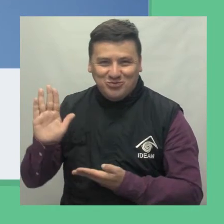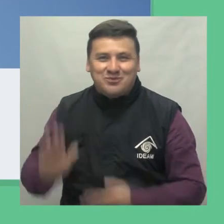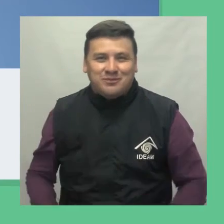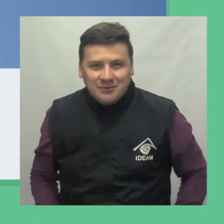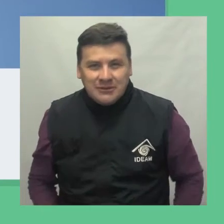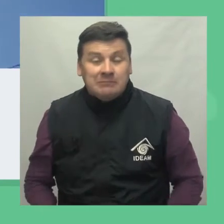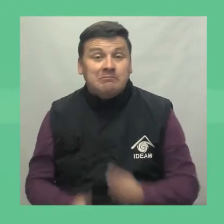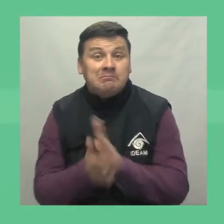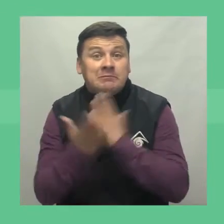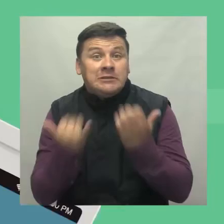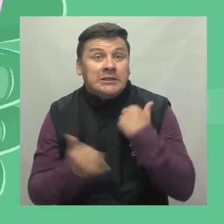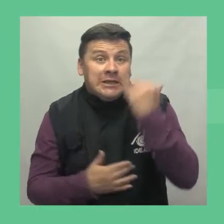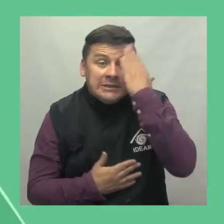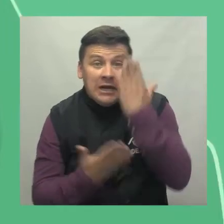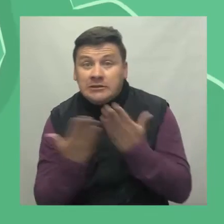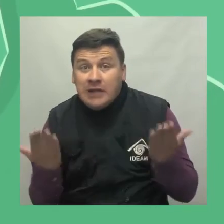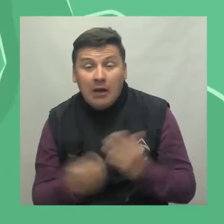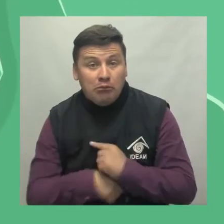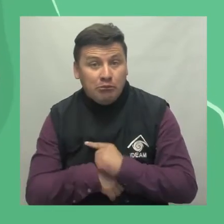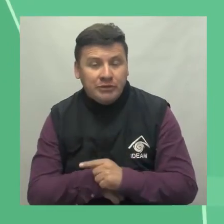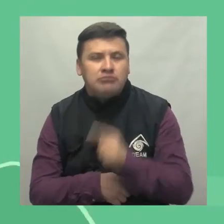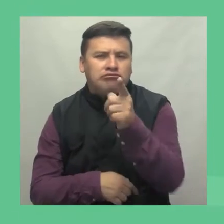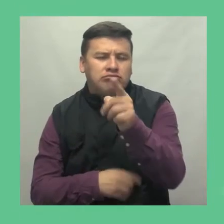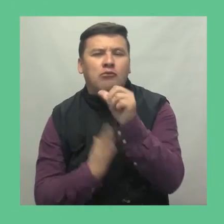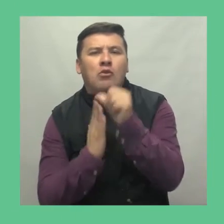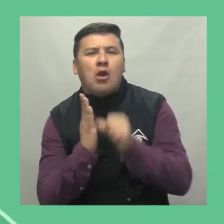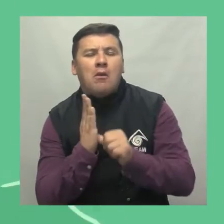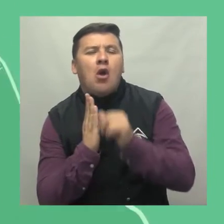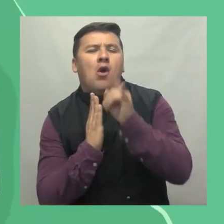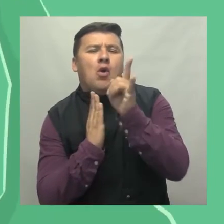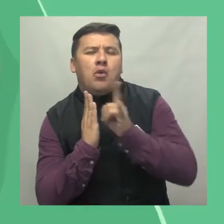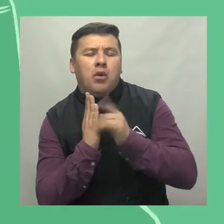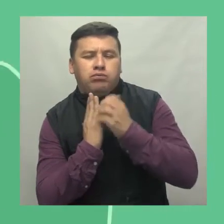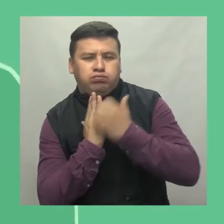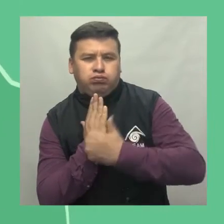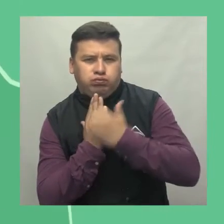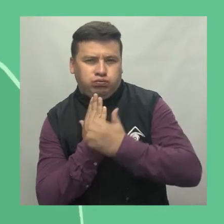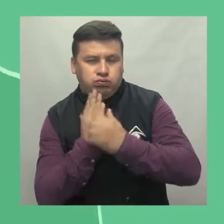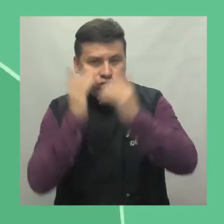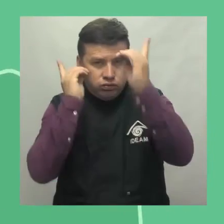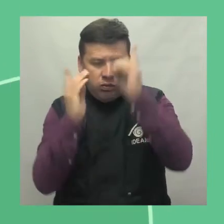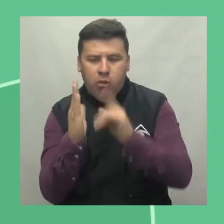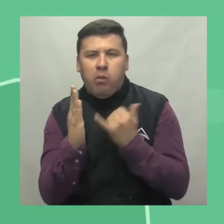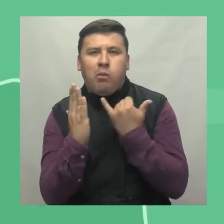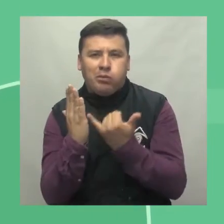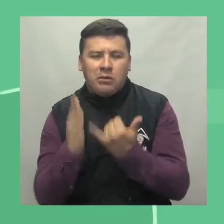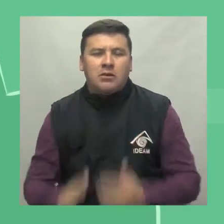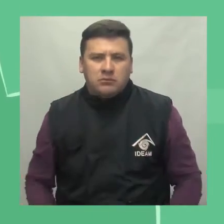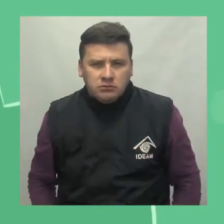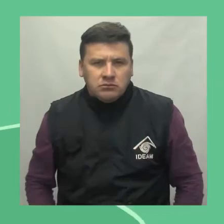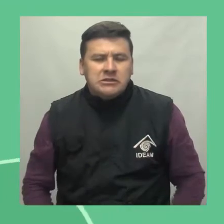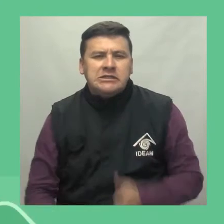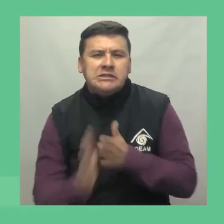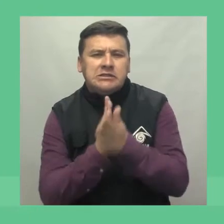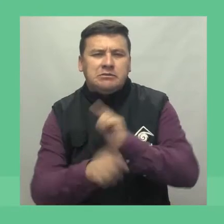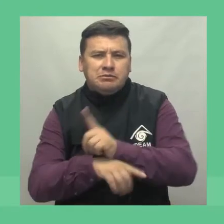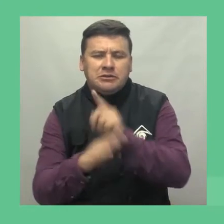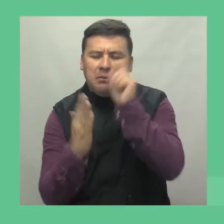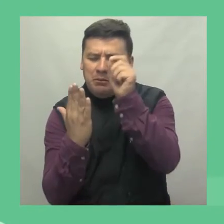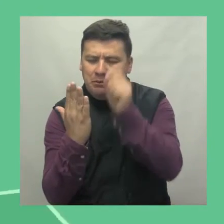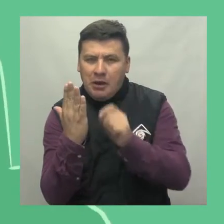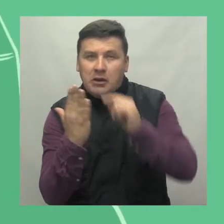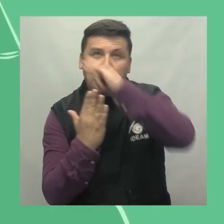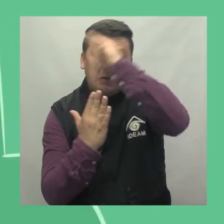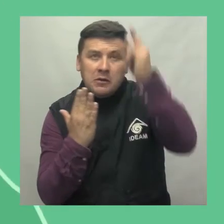.co Y para estar informado al instante, descarga nuestra aplicación Mi Pronóstico desde Google Play o App Store. Información en tiempo